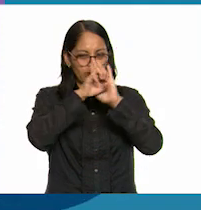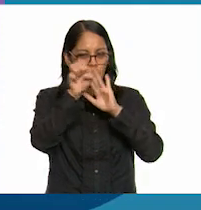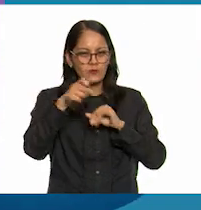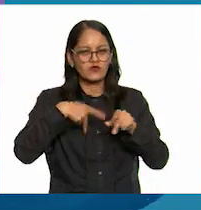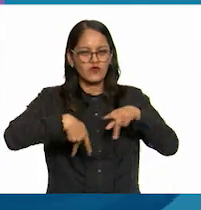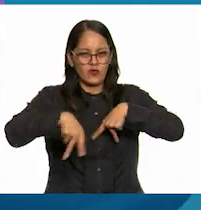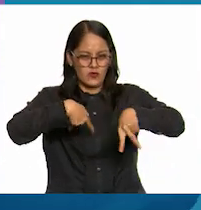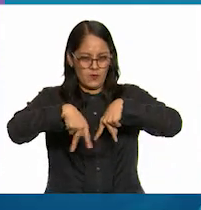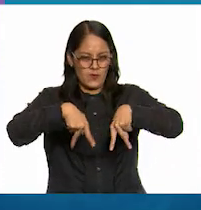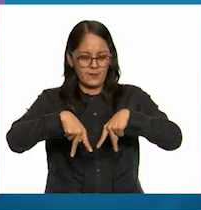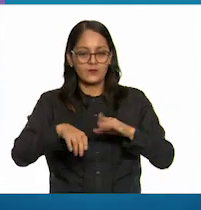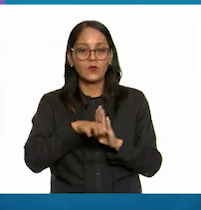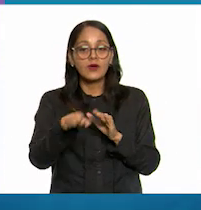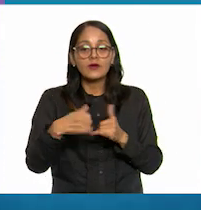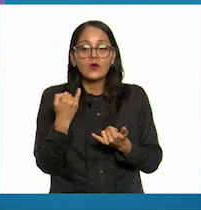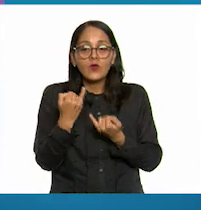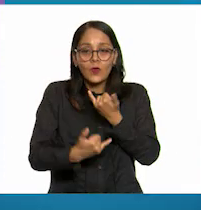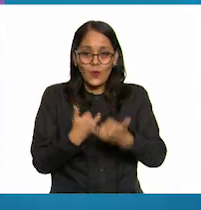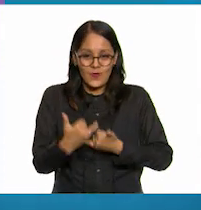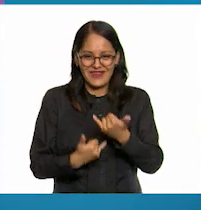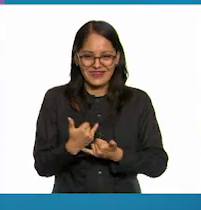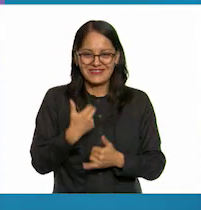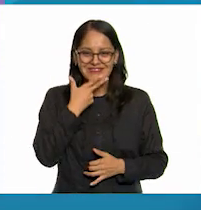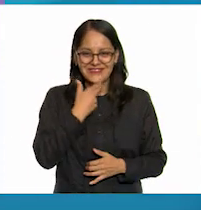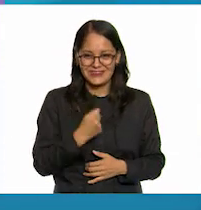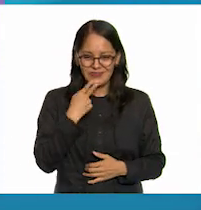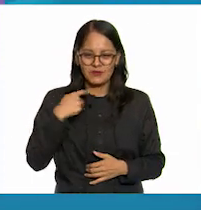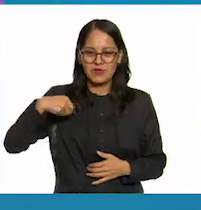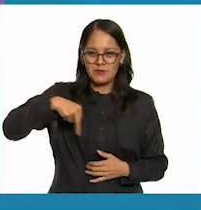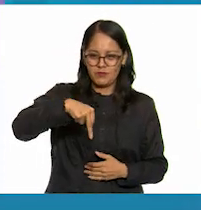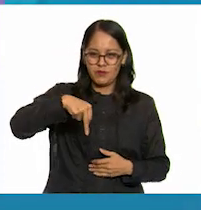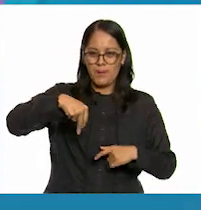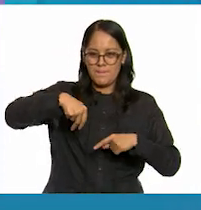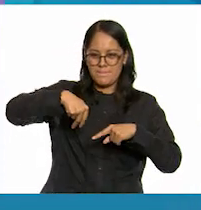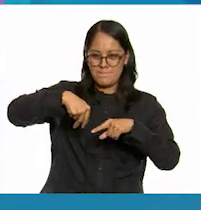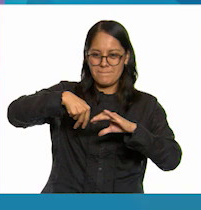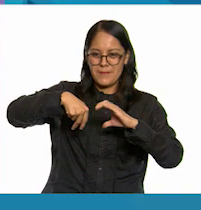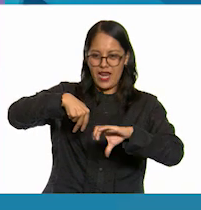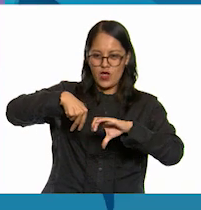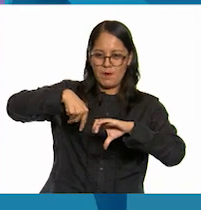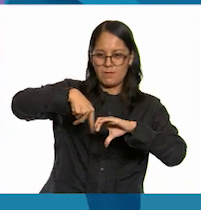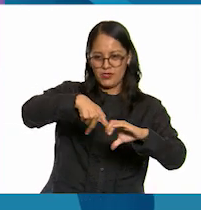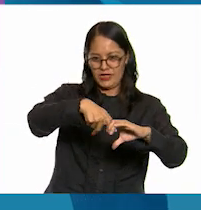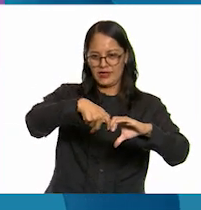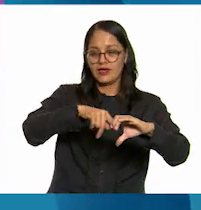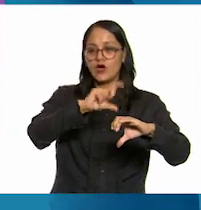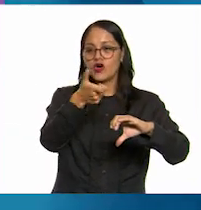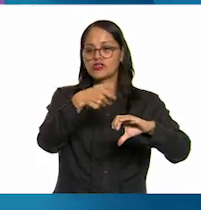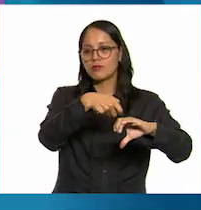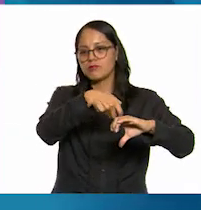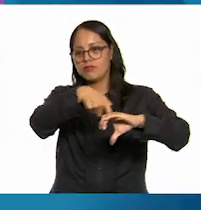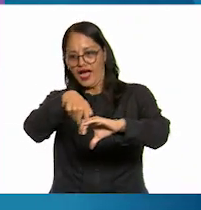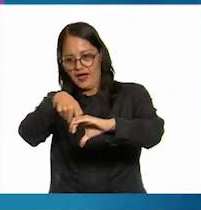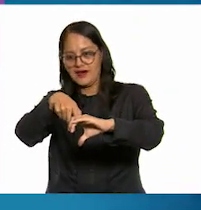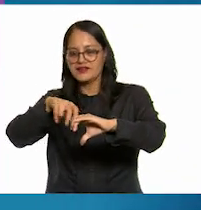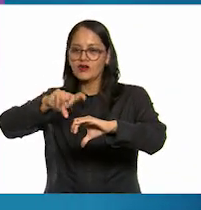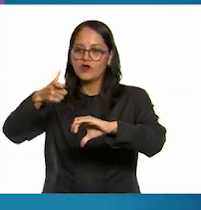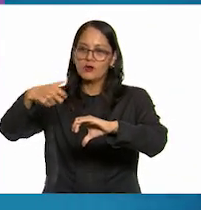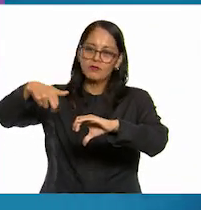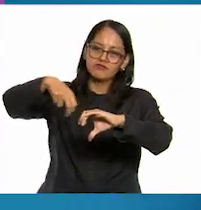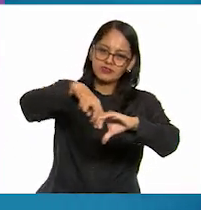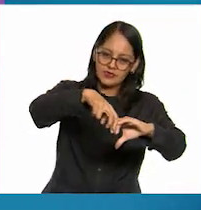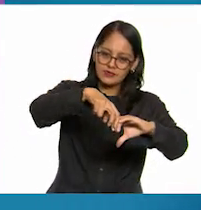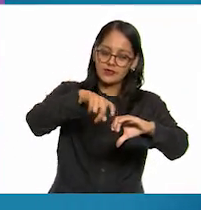partido no y en una jugada este te mandan un pase no fulanita se la pasa perenganita perenganita